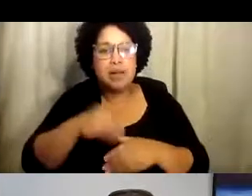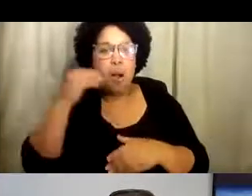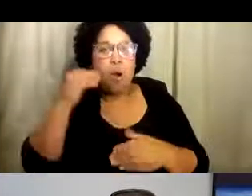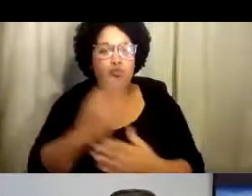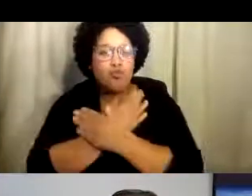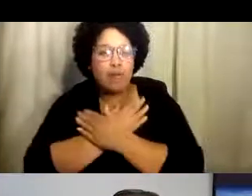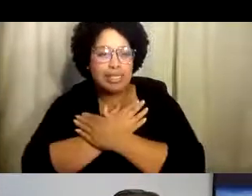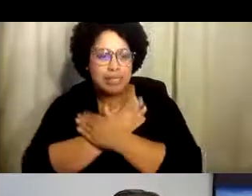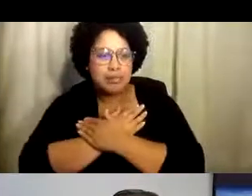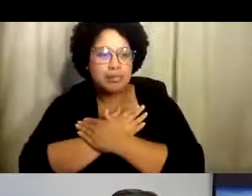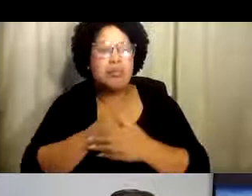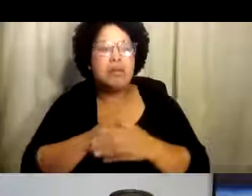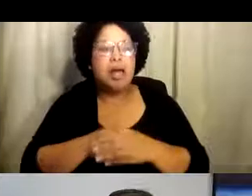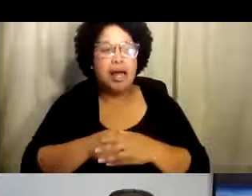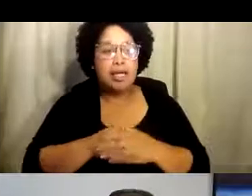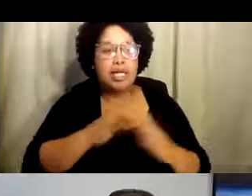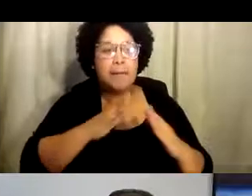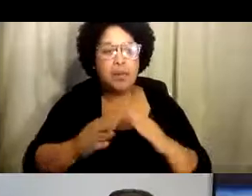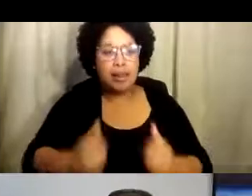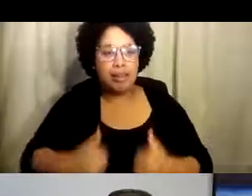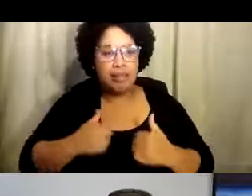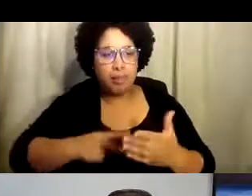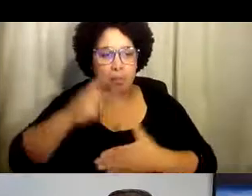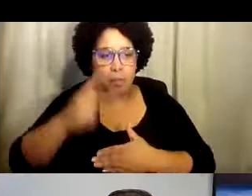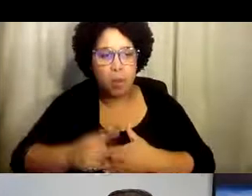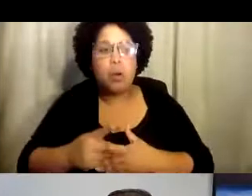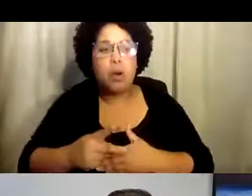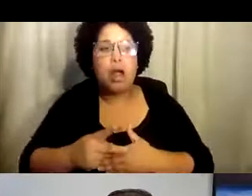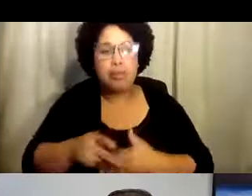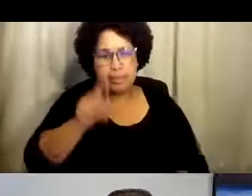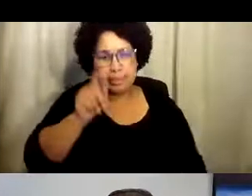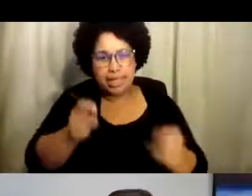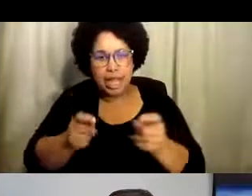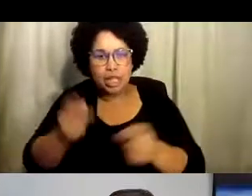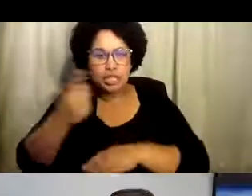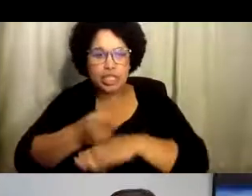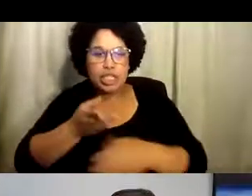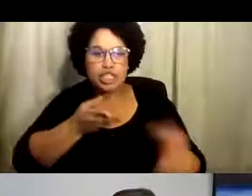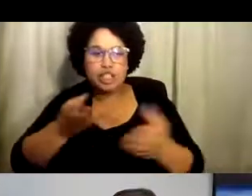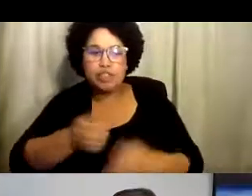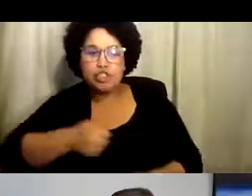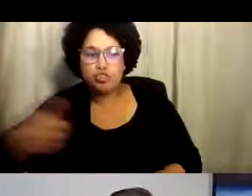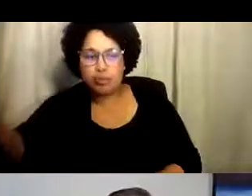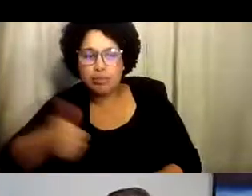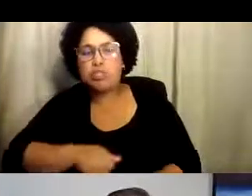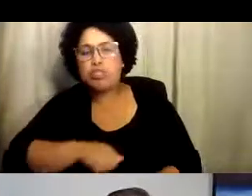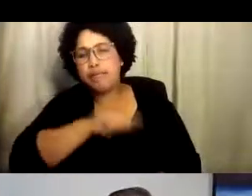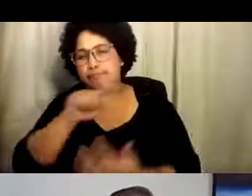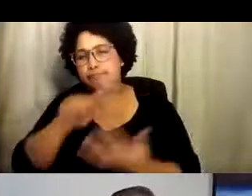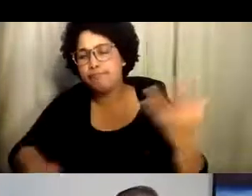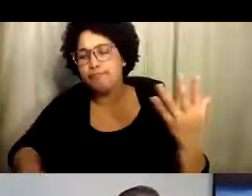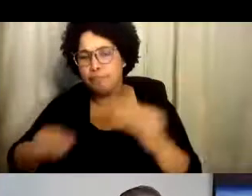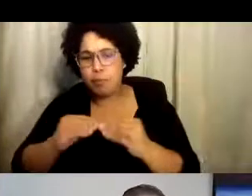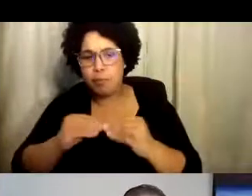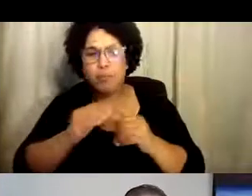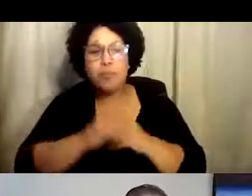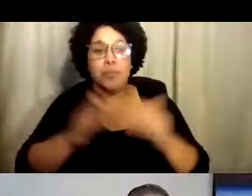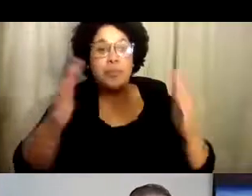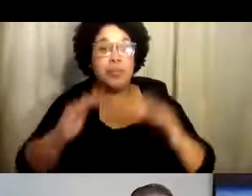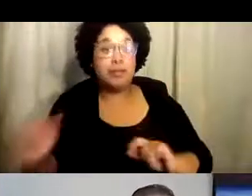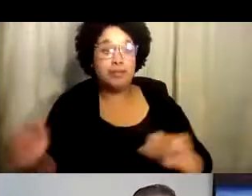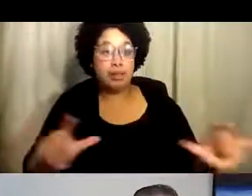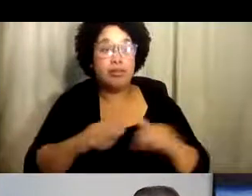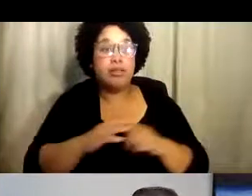infantil, servicios residenciales para niños, adolescentes y adultos, servicios de descanso, de